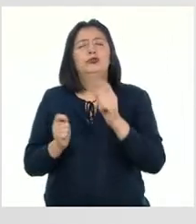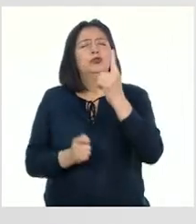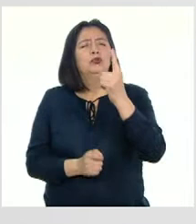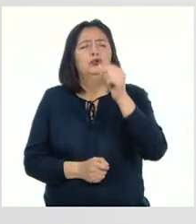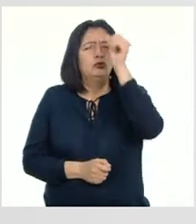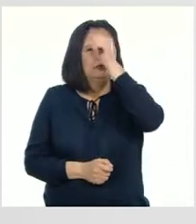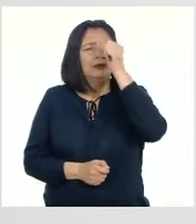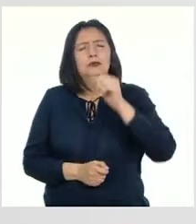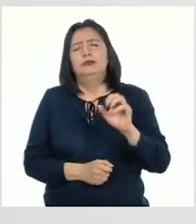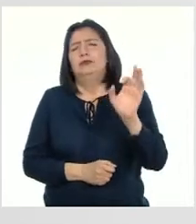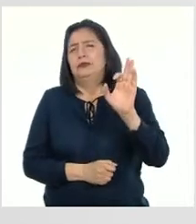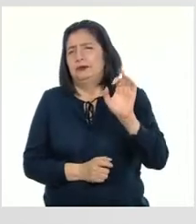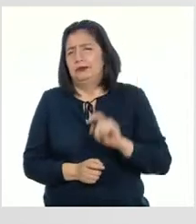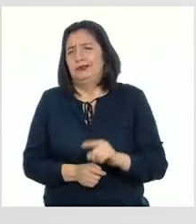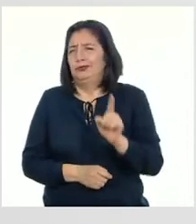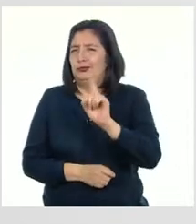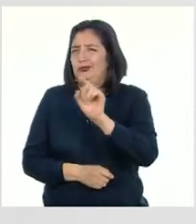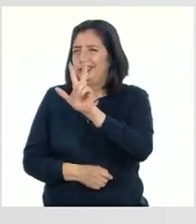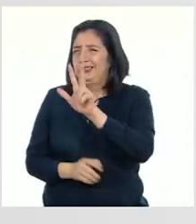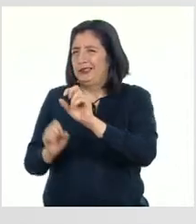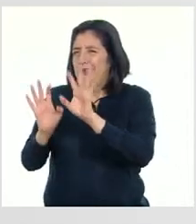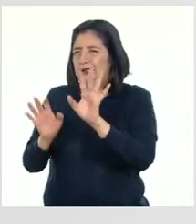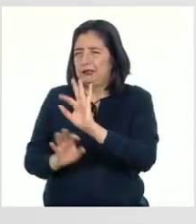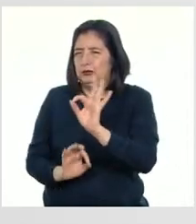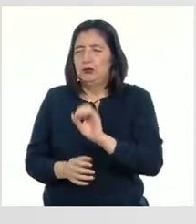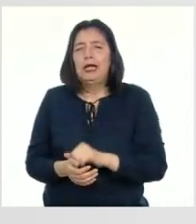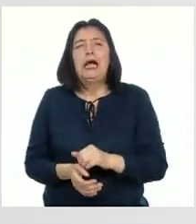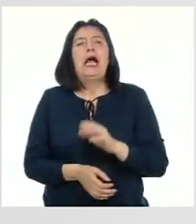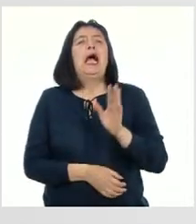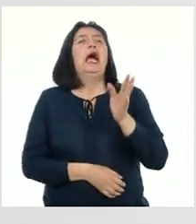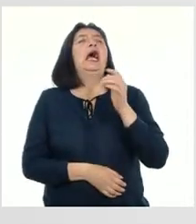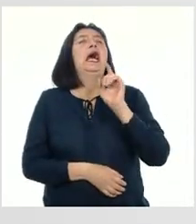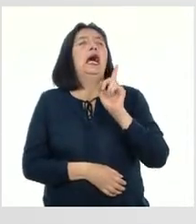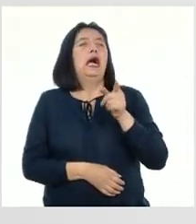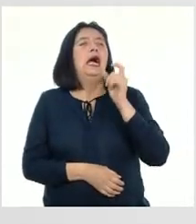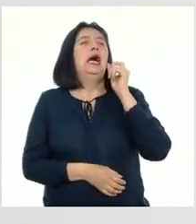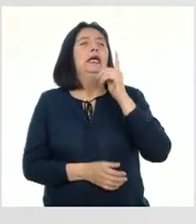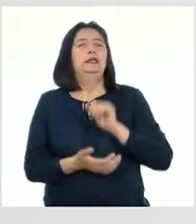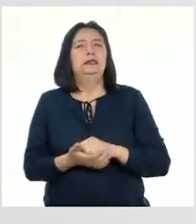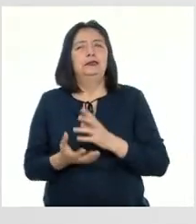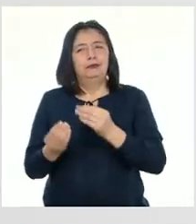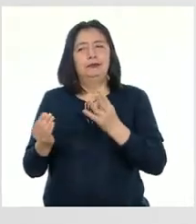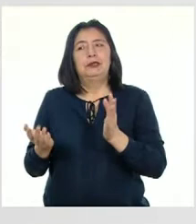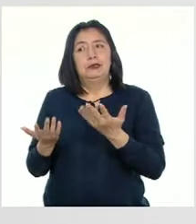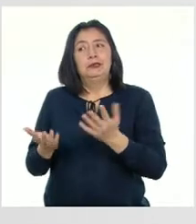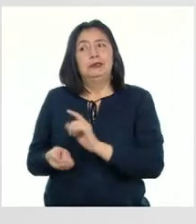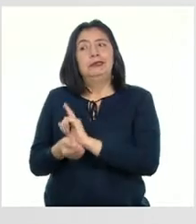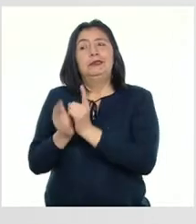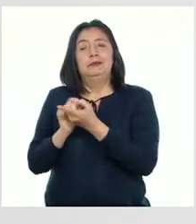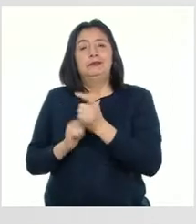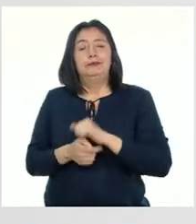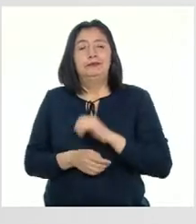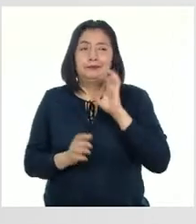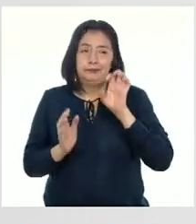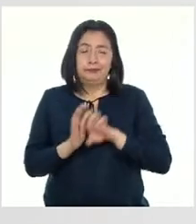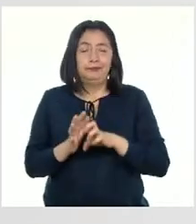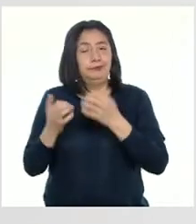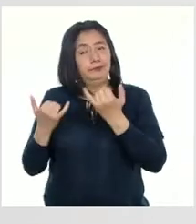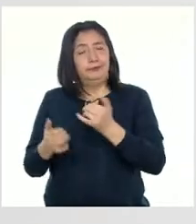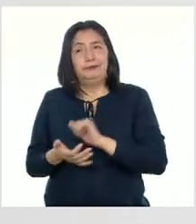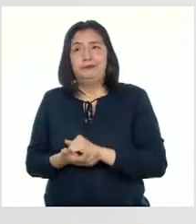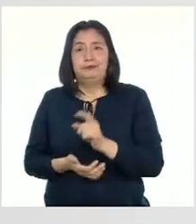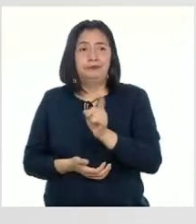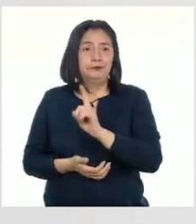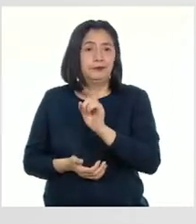domingo de febrero en lugar de tres días Ah, ya entiendo profesora Hay muchas cosas que han cambiado Por ejemplo, ahora